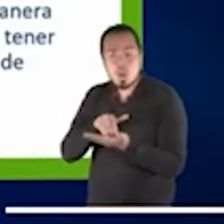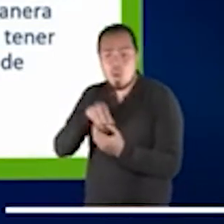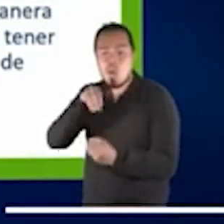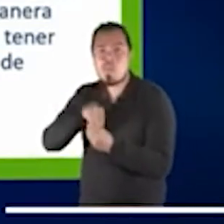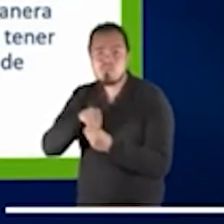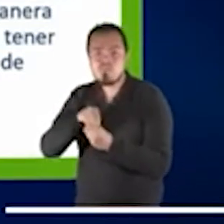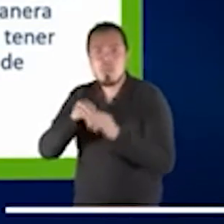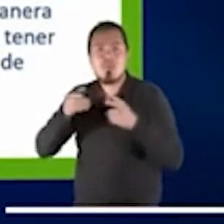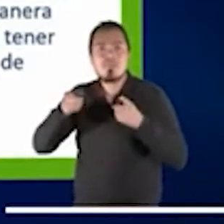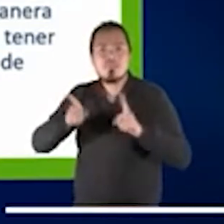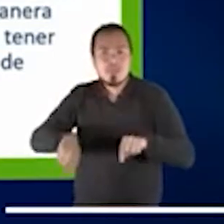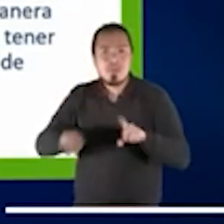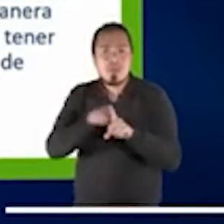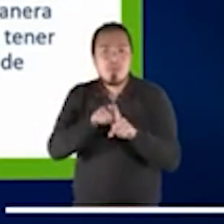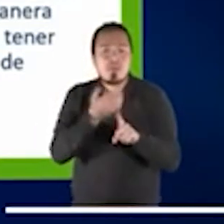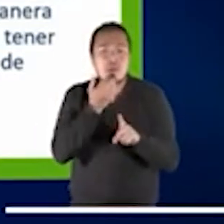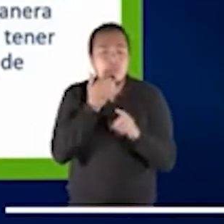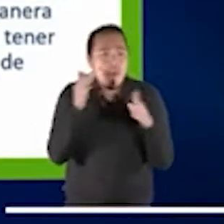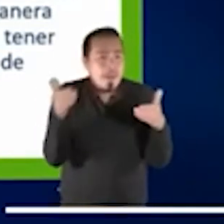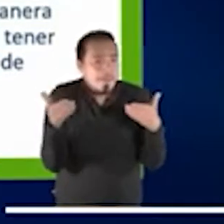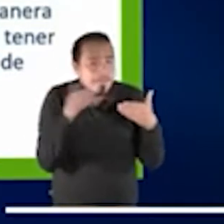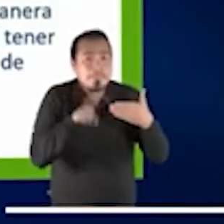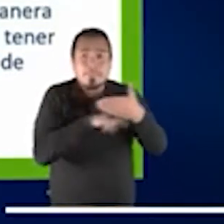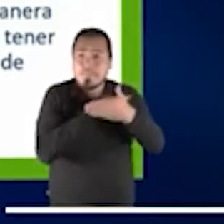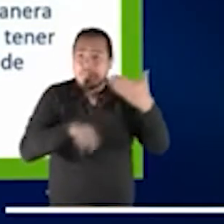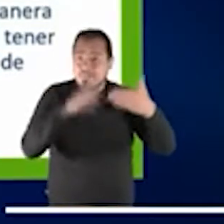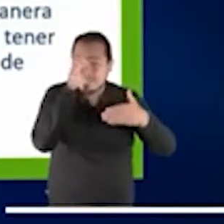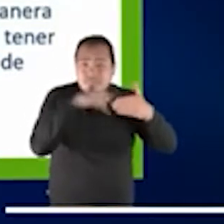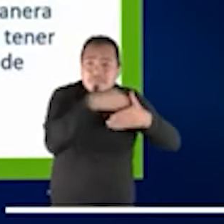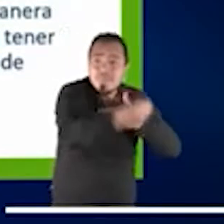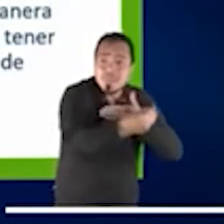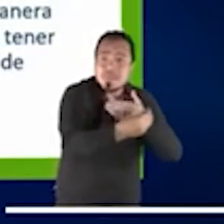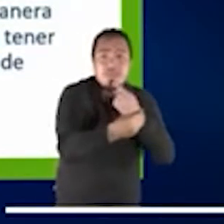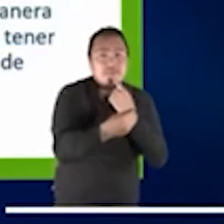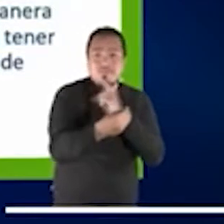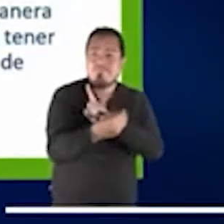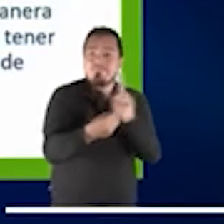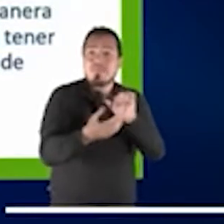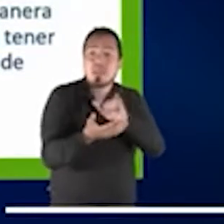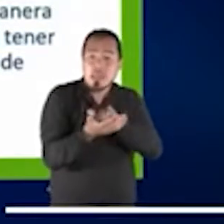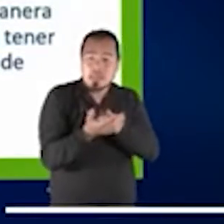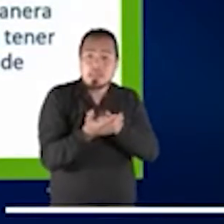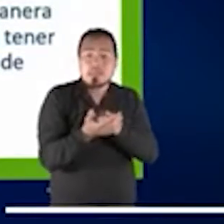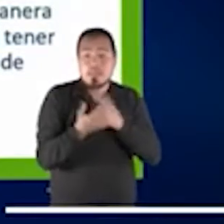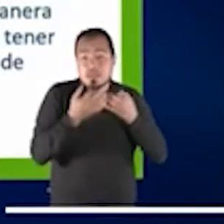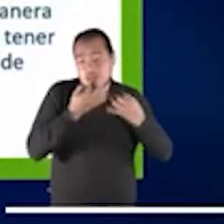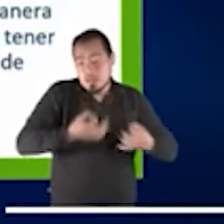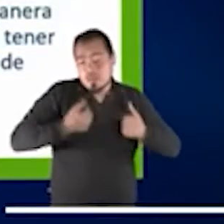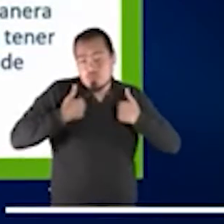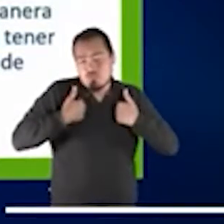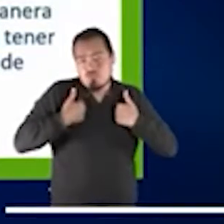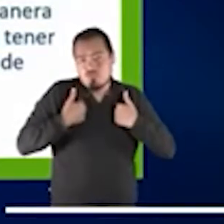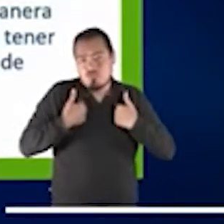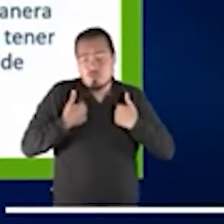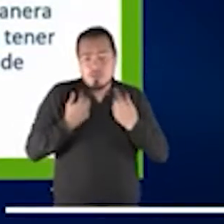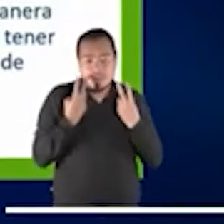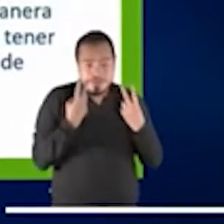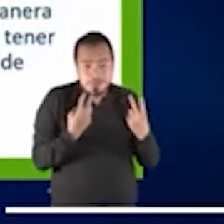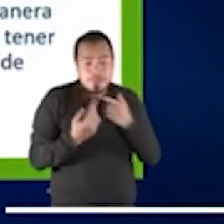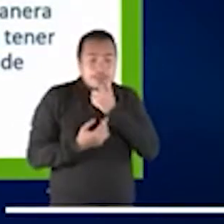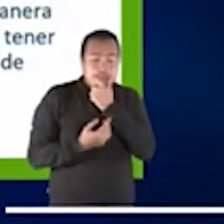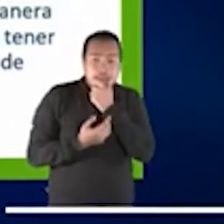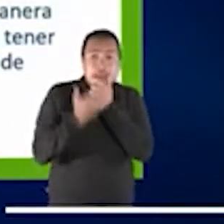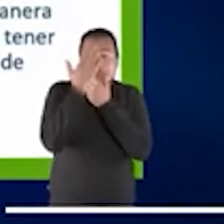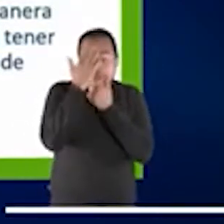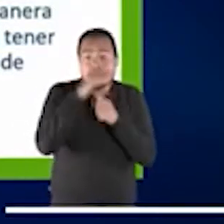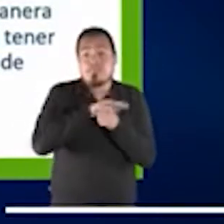de privación y libertad. Hay un ejemplo que me pareció bastante, que ilustra muy bien la